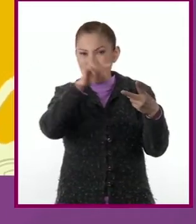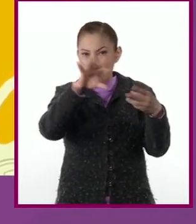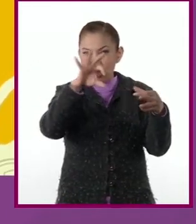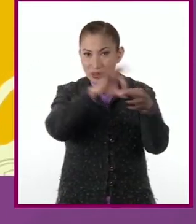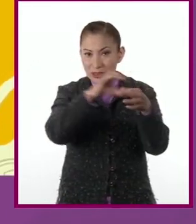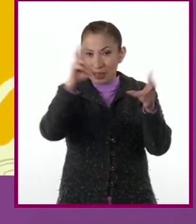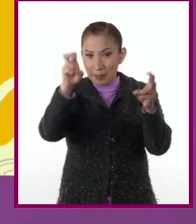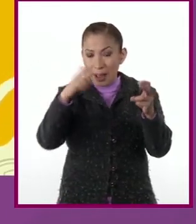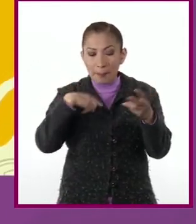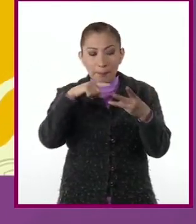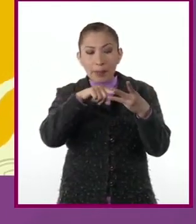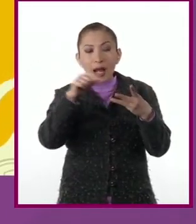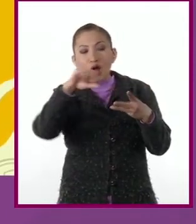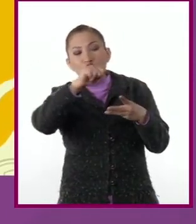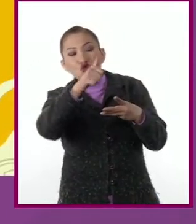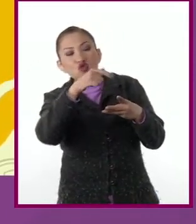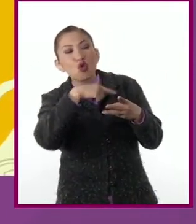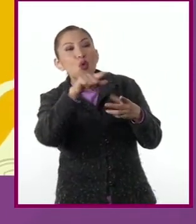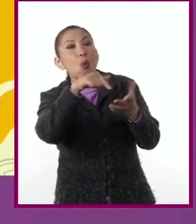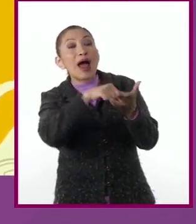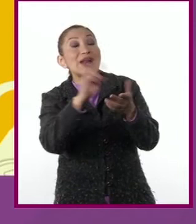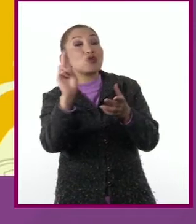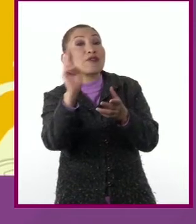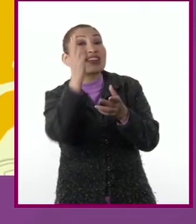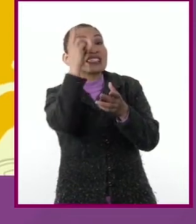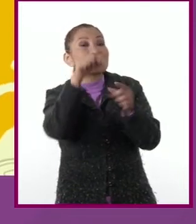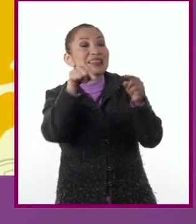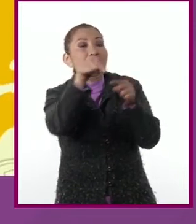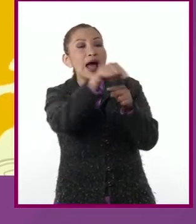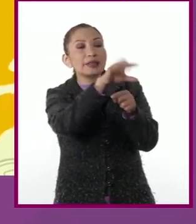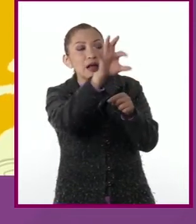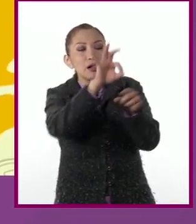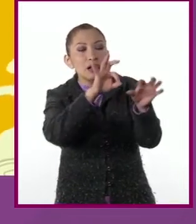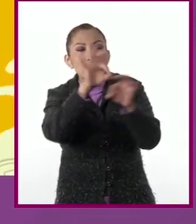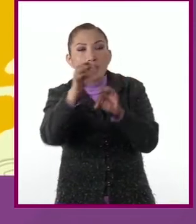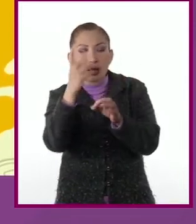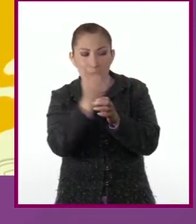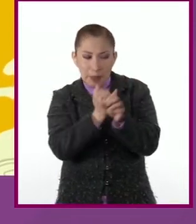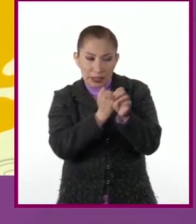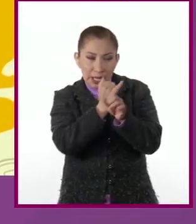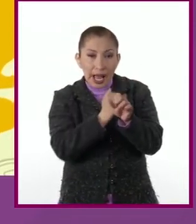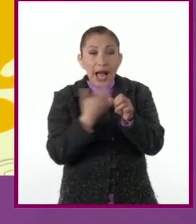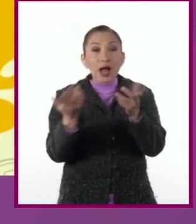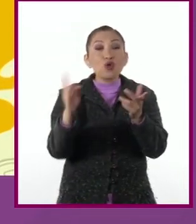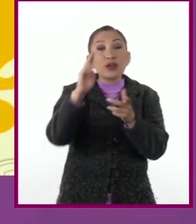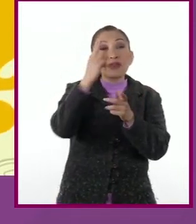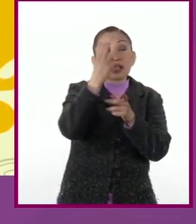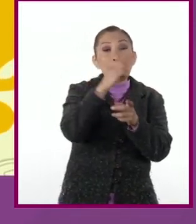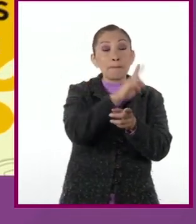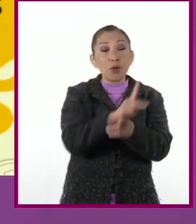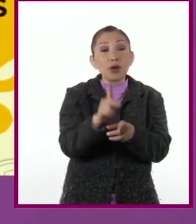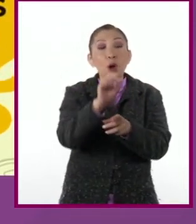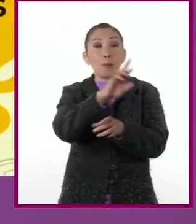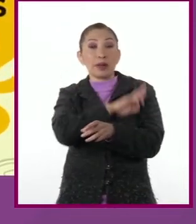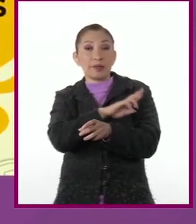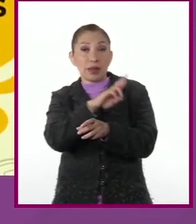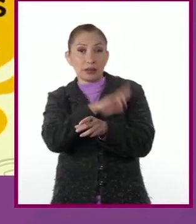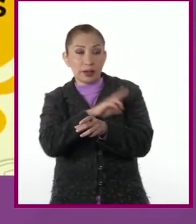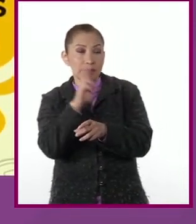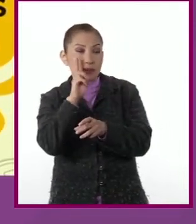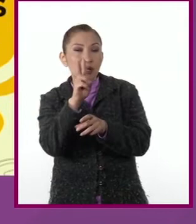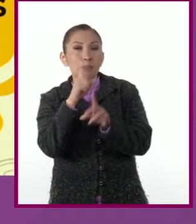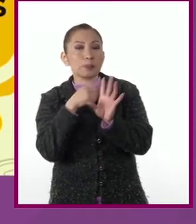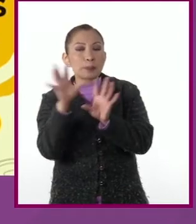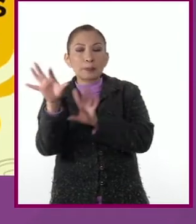reconocer algunos buscadores académicos, explorar páginas de instituciones públicas y privadas, tener criterios de